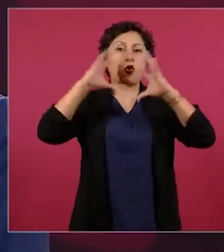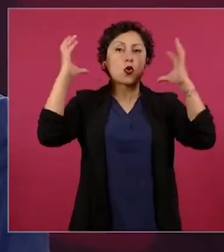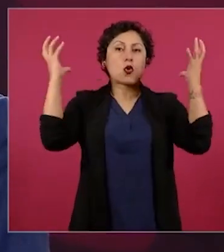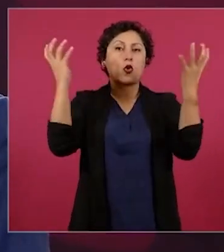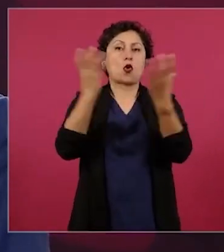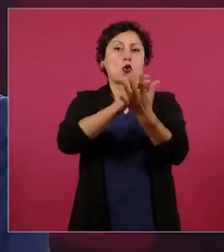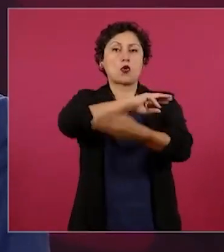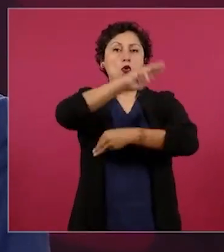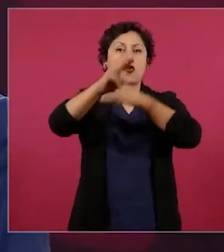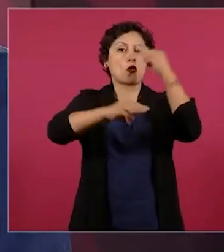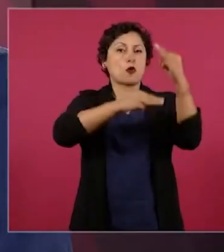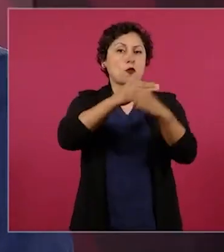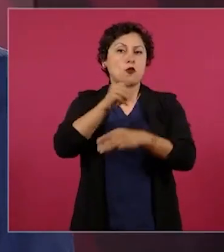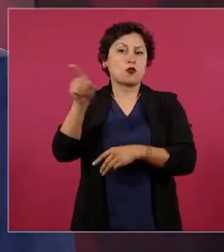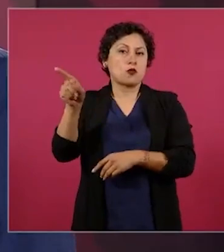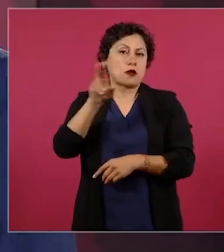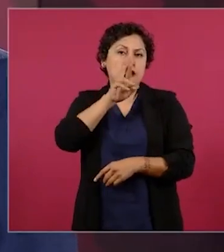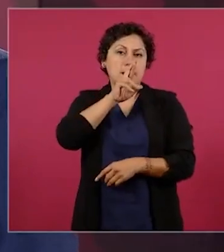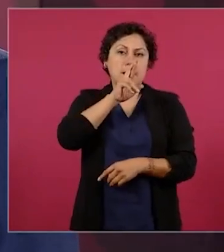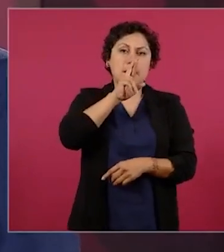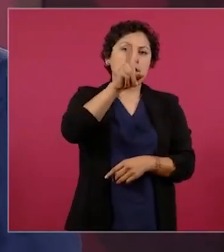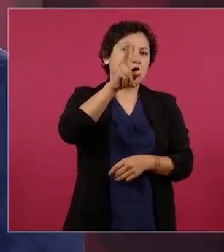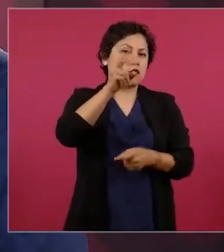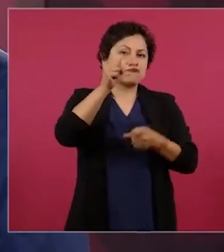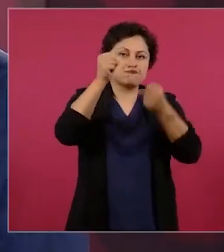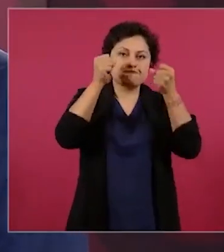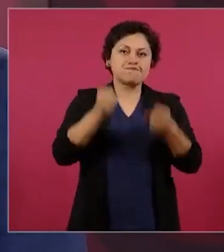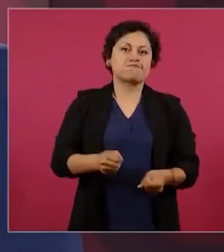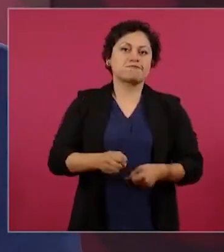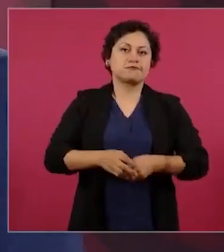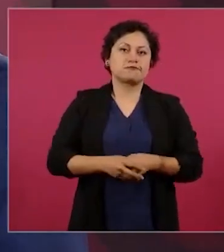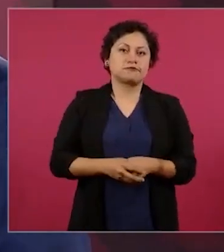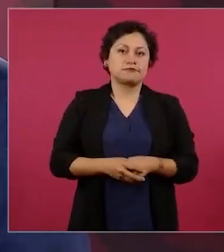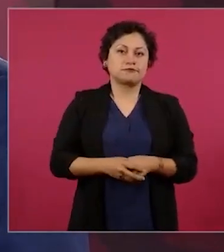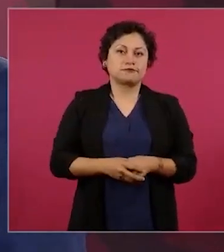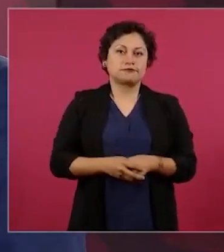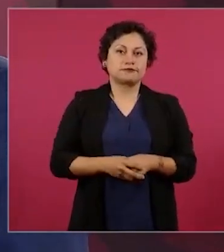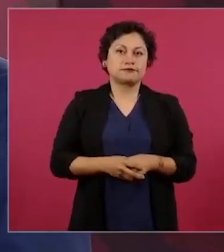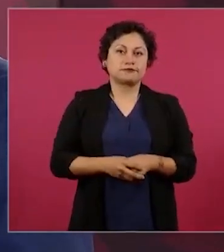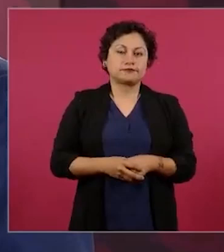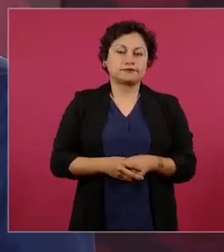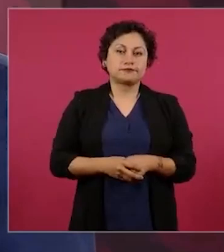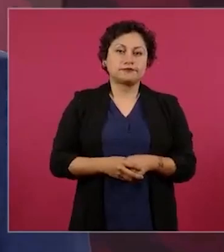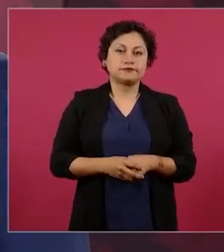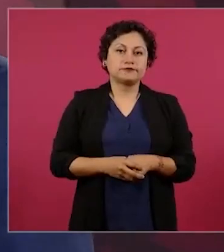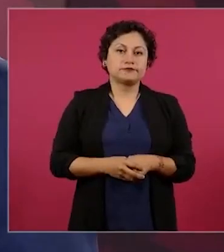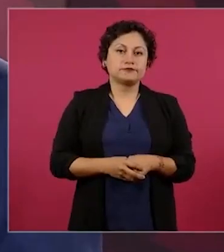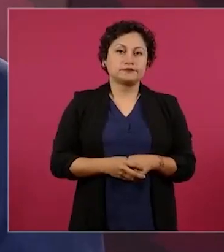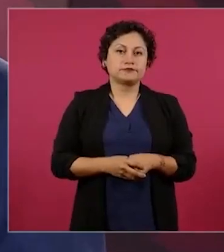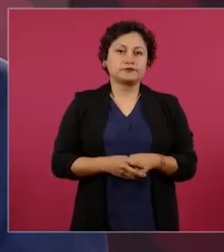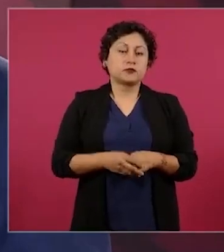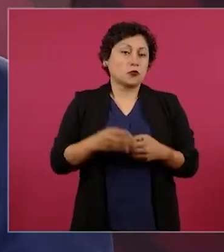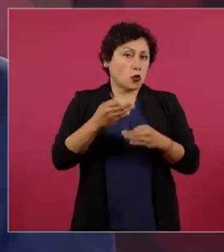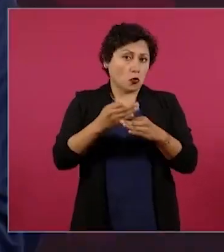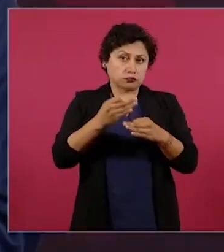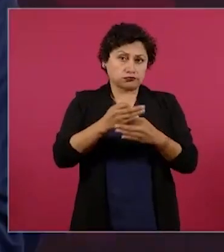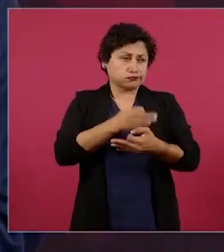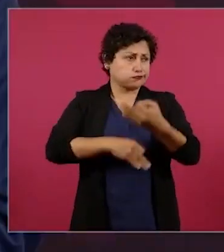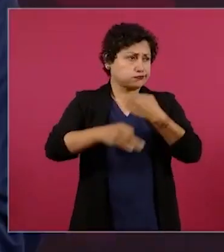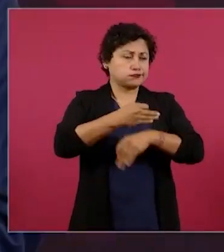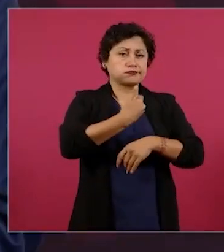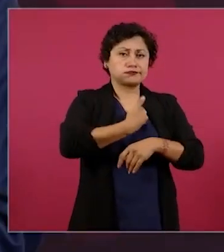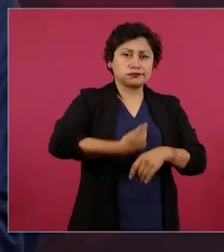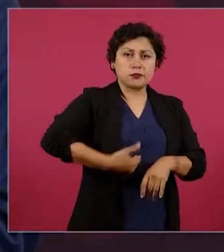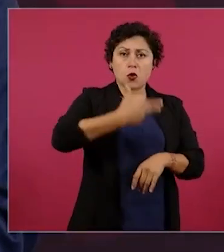embarcaciones y el dragado de ríos para evitar inundaciones, el jefe del Ejecutivo Federal señaló que cuando inició su gobierno el incremento del sargazo era